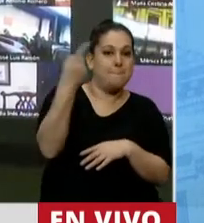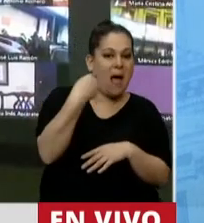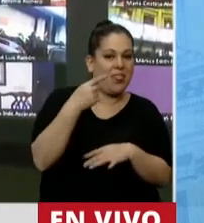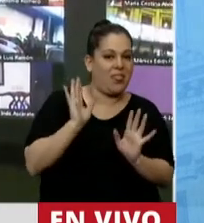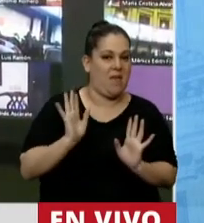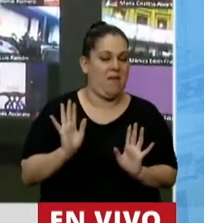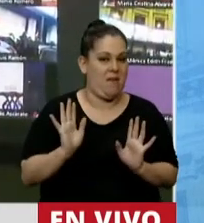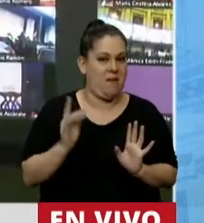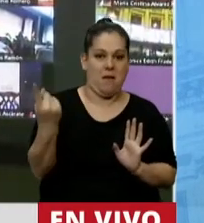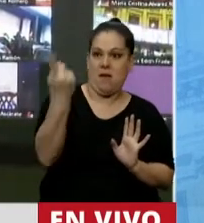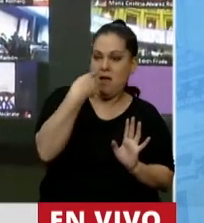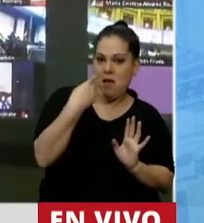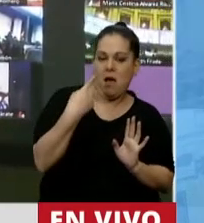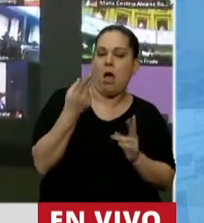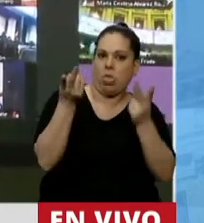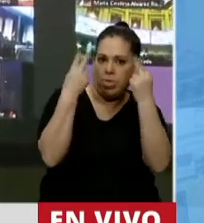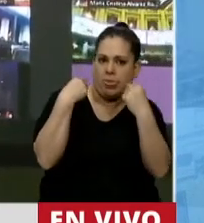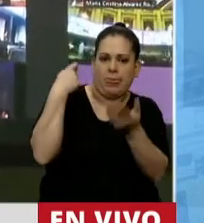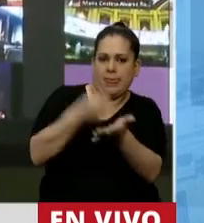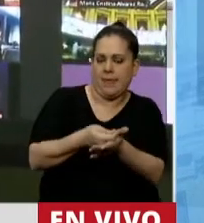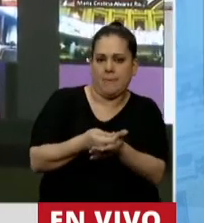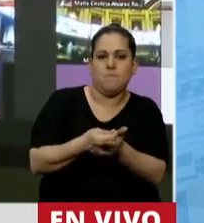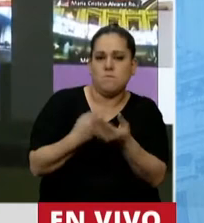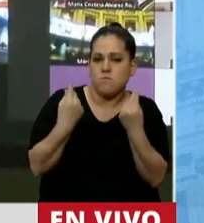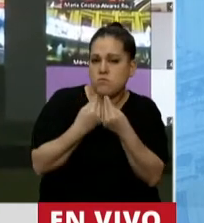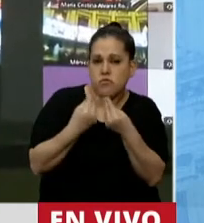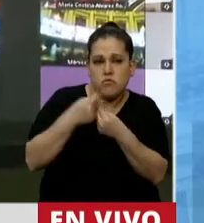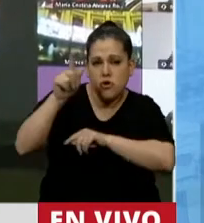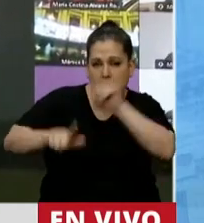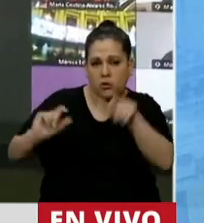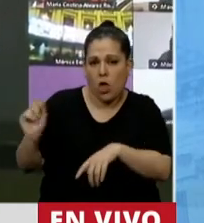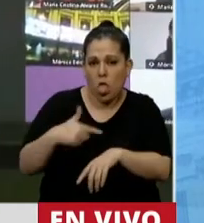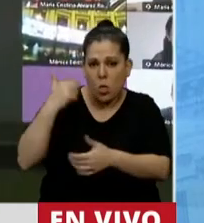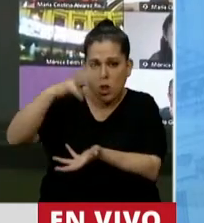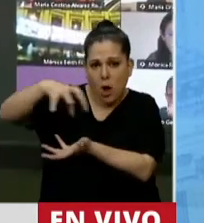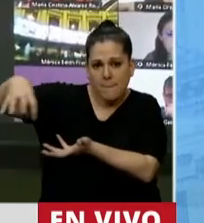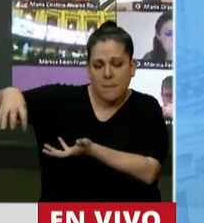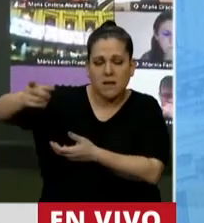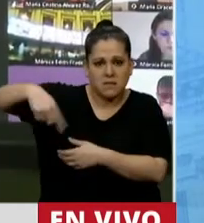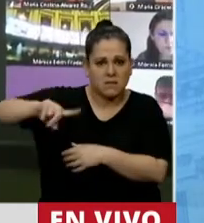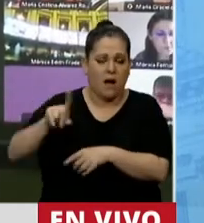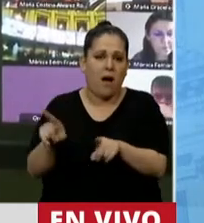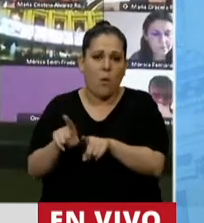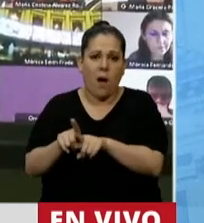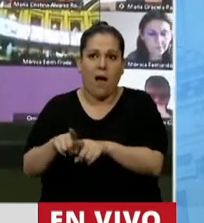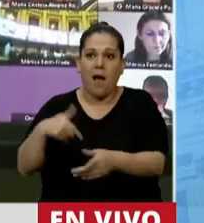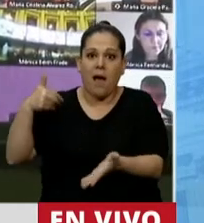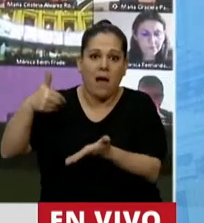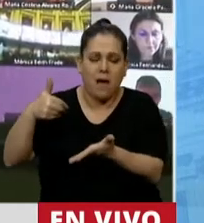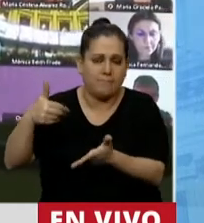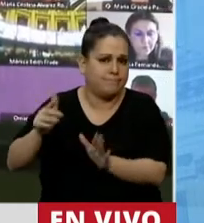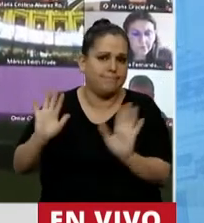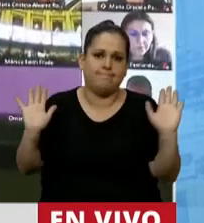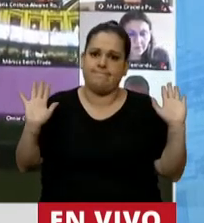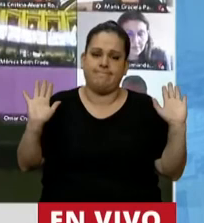lo que hace es que muchos empresarios congelen esa capacidad que tienen hoy de poder invertir en la